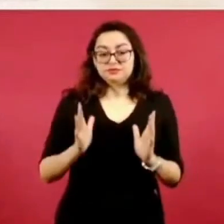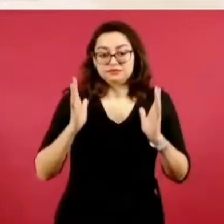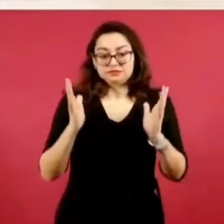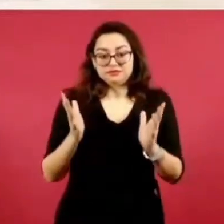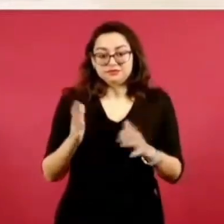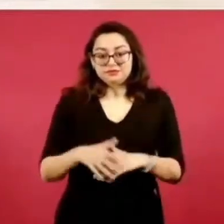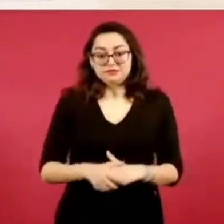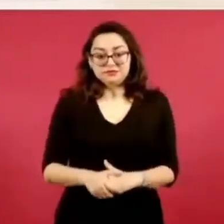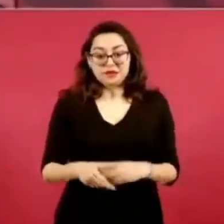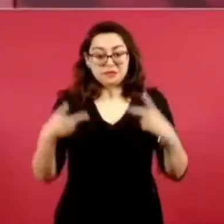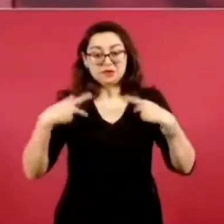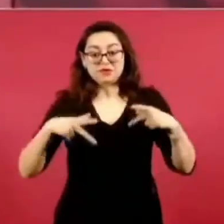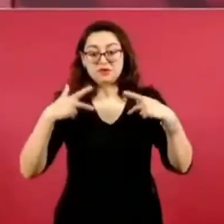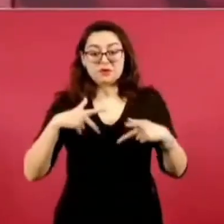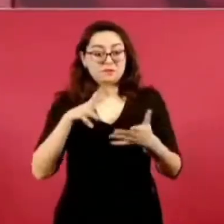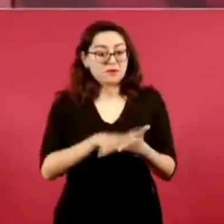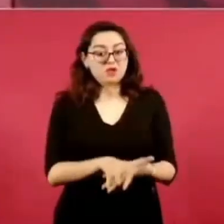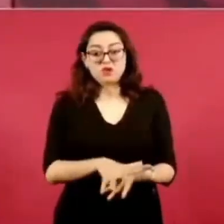Claro,